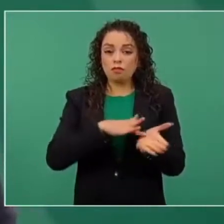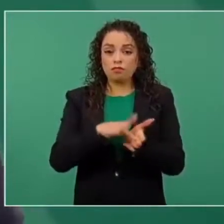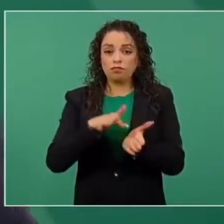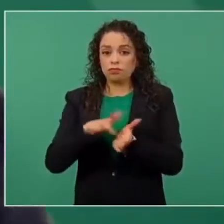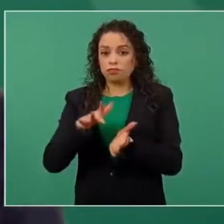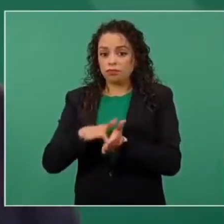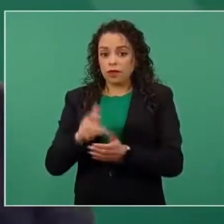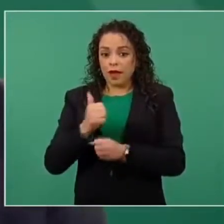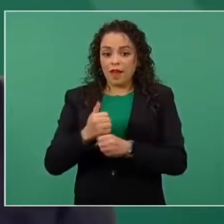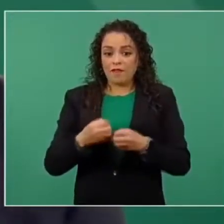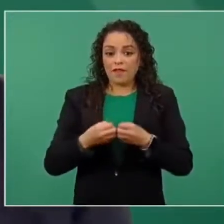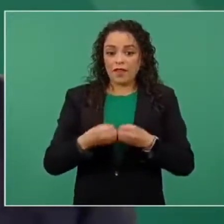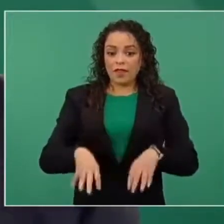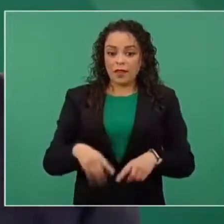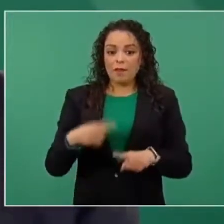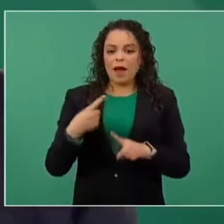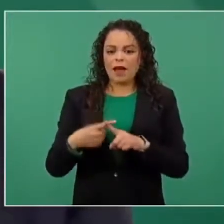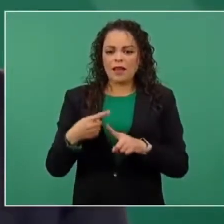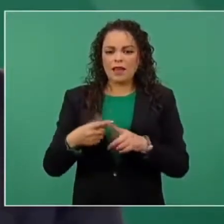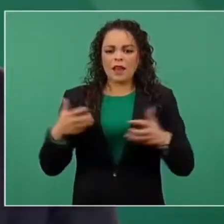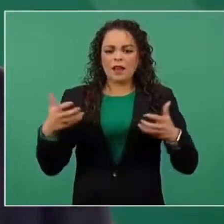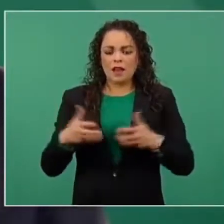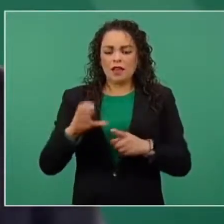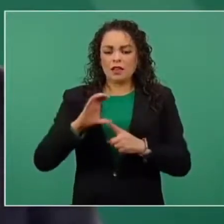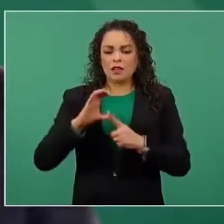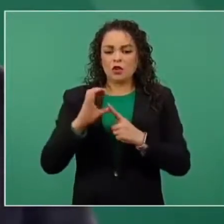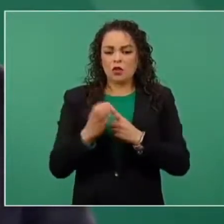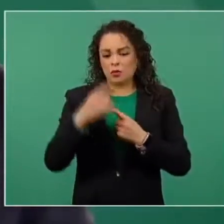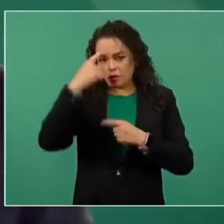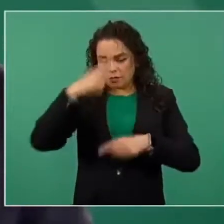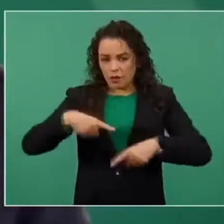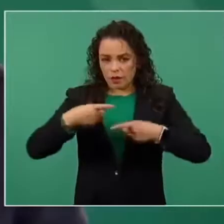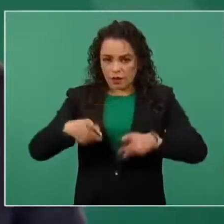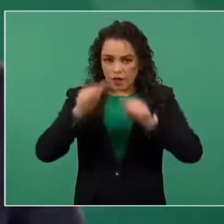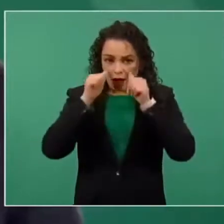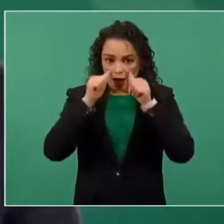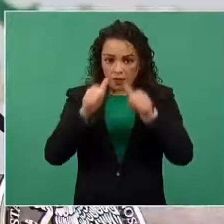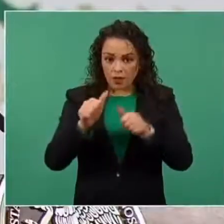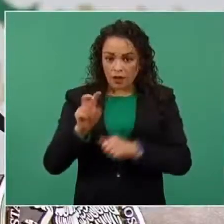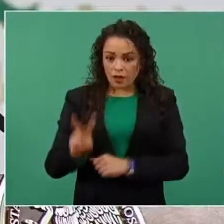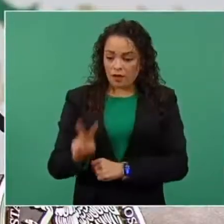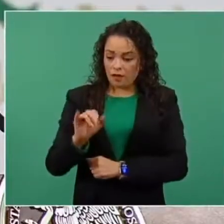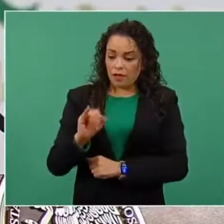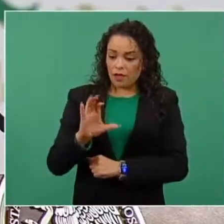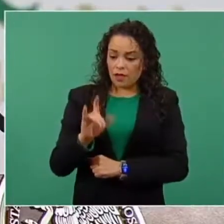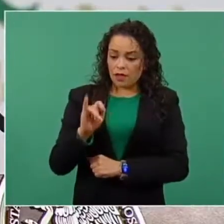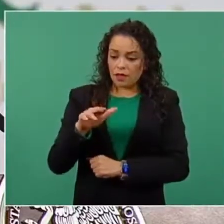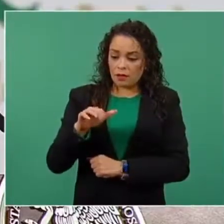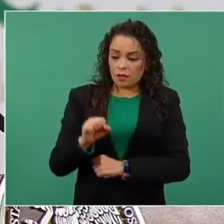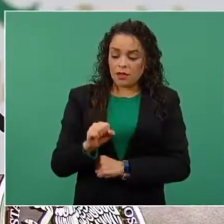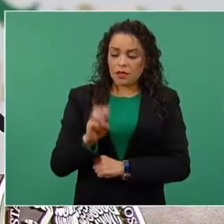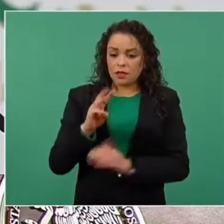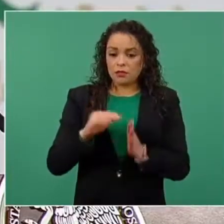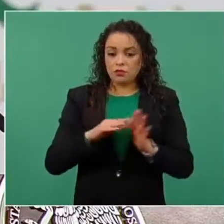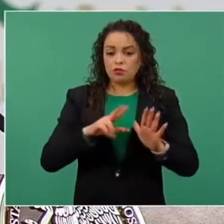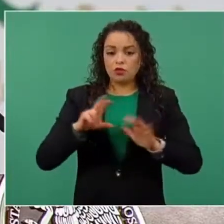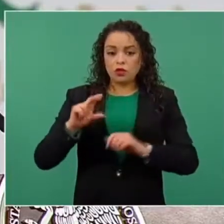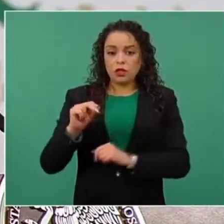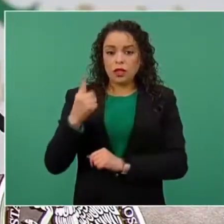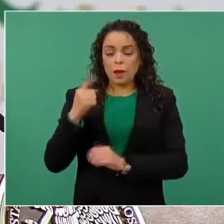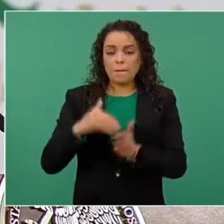víctimas por parte de la Comisión Ejecutiva de Atención a Víctimas por más de dos mil 381 millones de pesos,